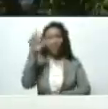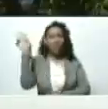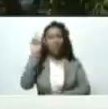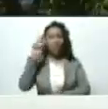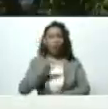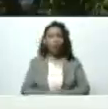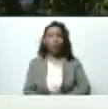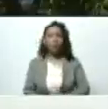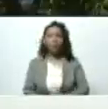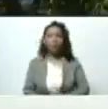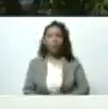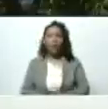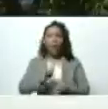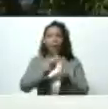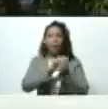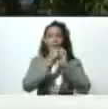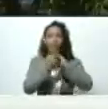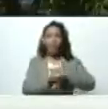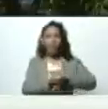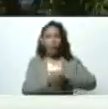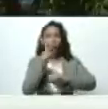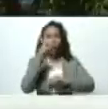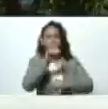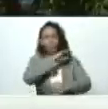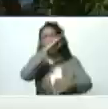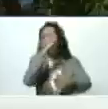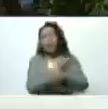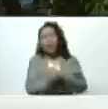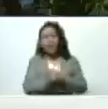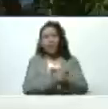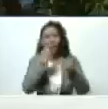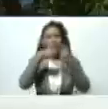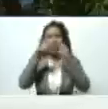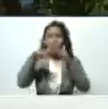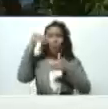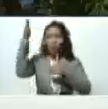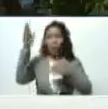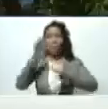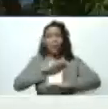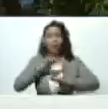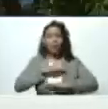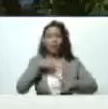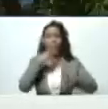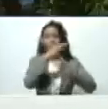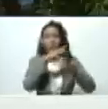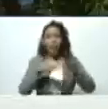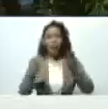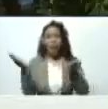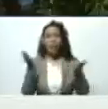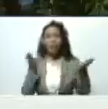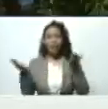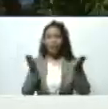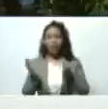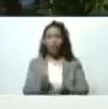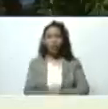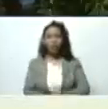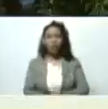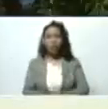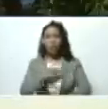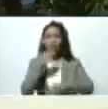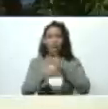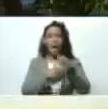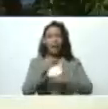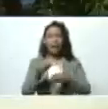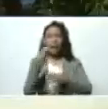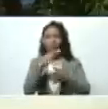y que se convierta en una potencia exportadora de bienes productos servicios y generadora de